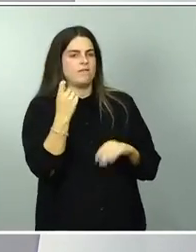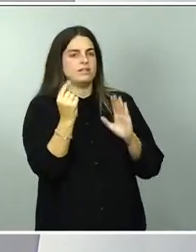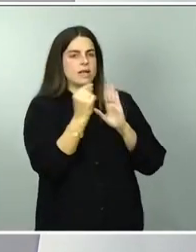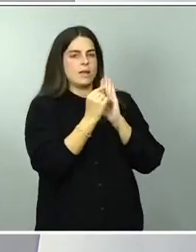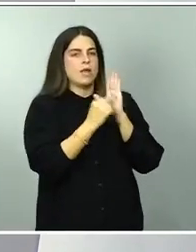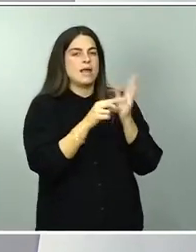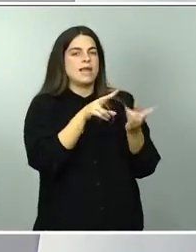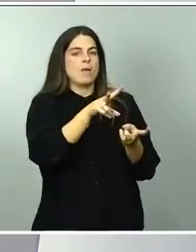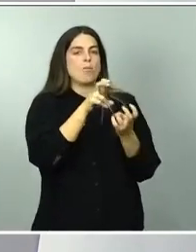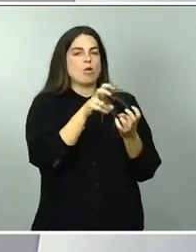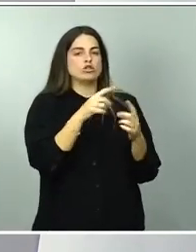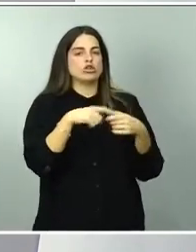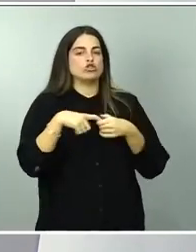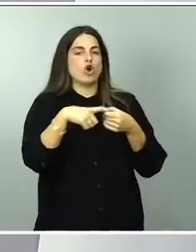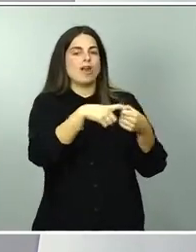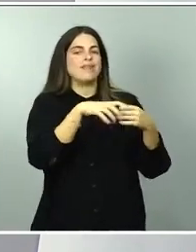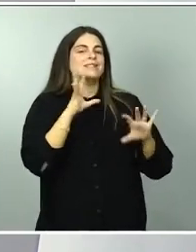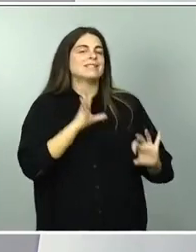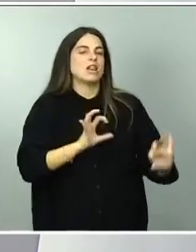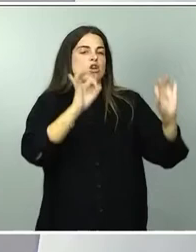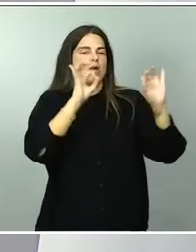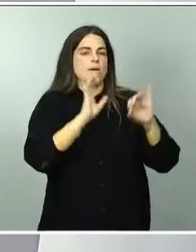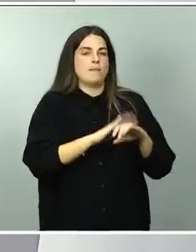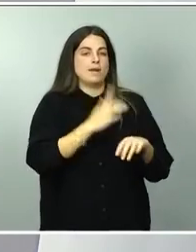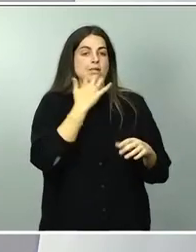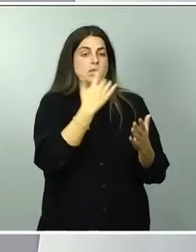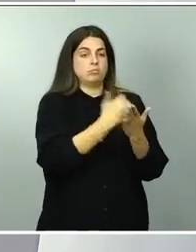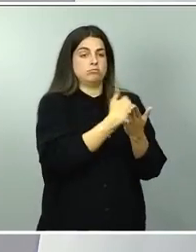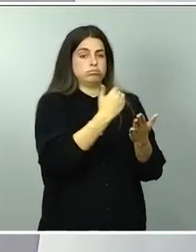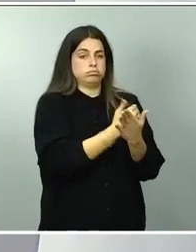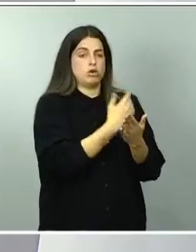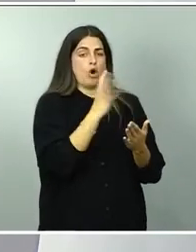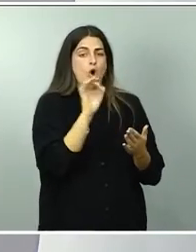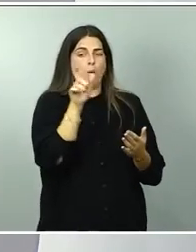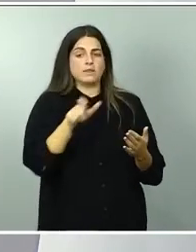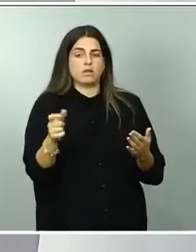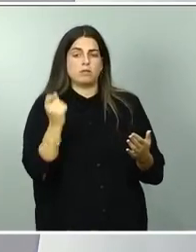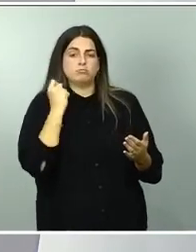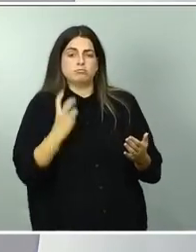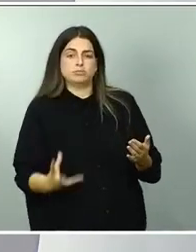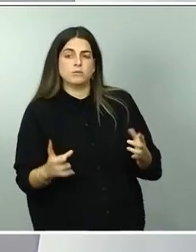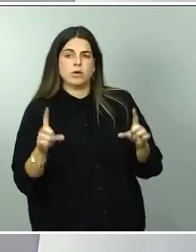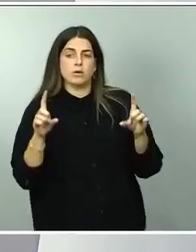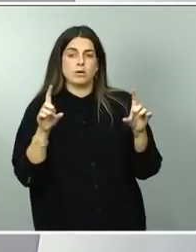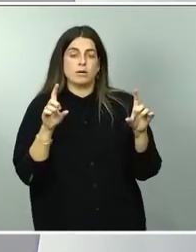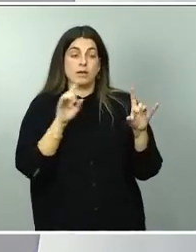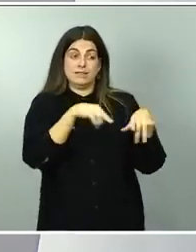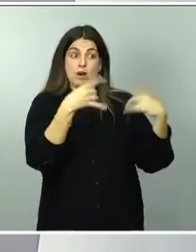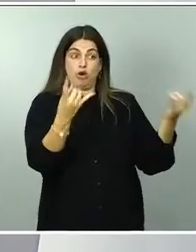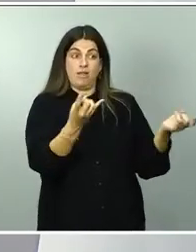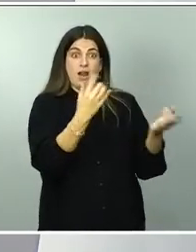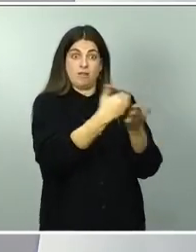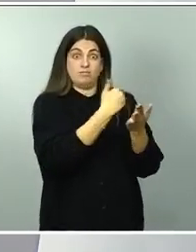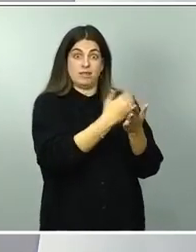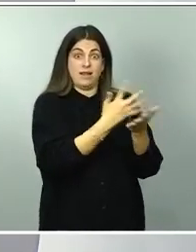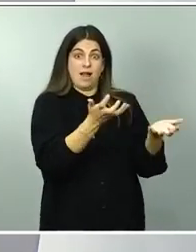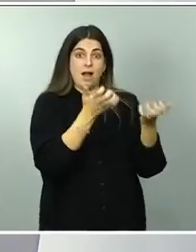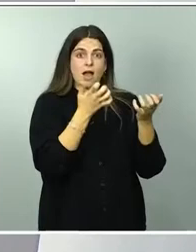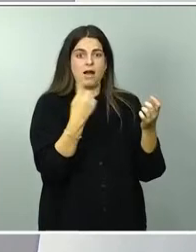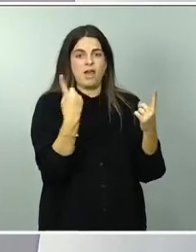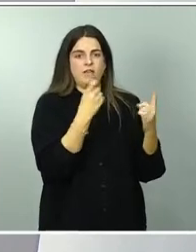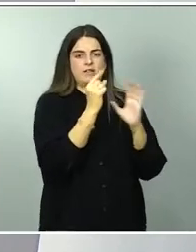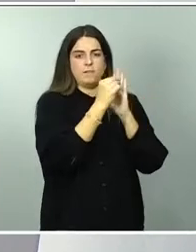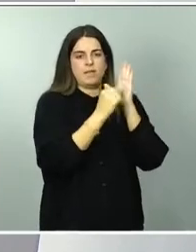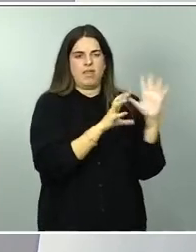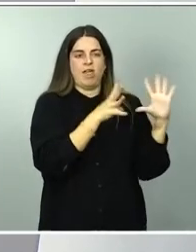excepcionales a las grandes rentas y a las empresas con beneficio extraordinario. Estas medidas están